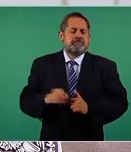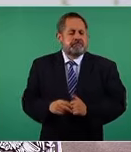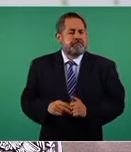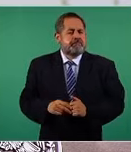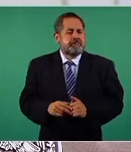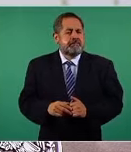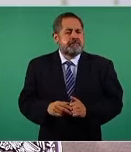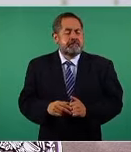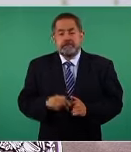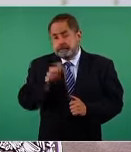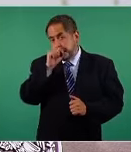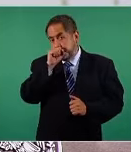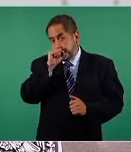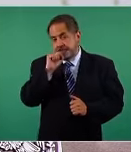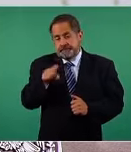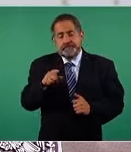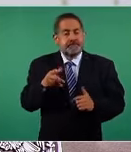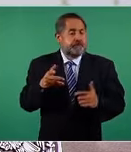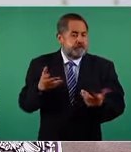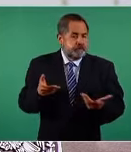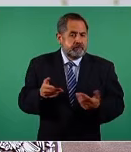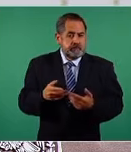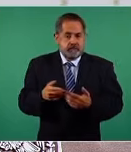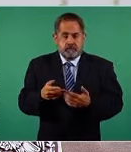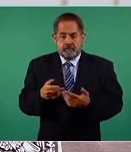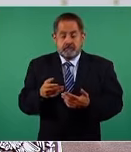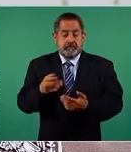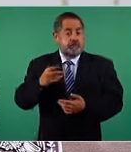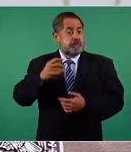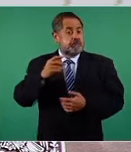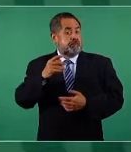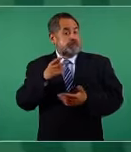si se tiene suerte,